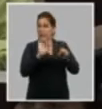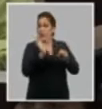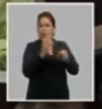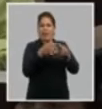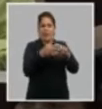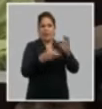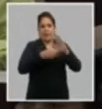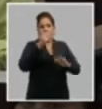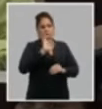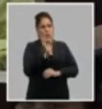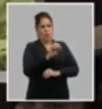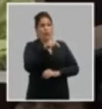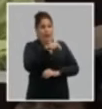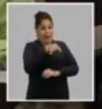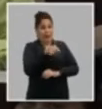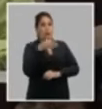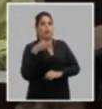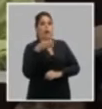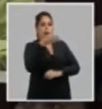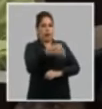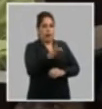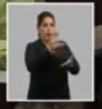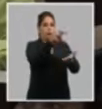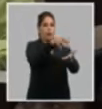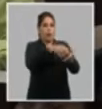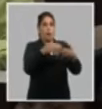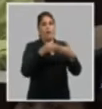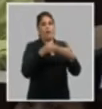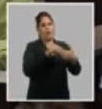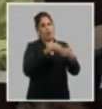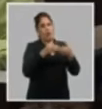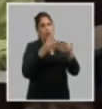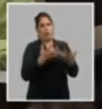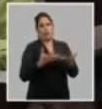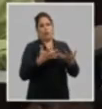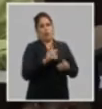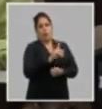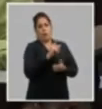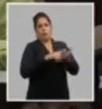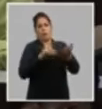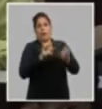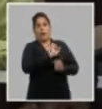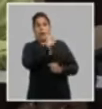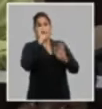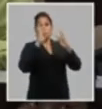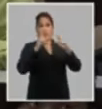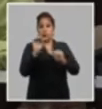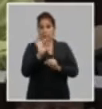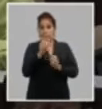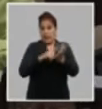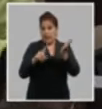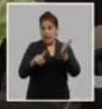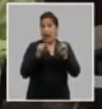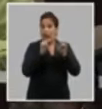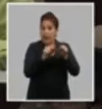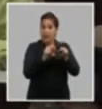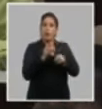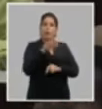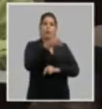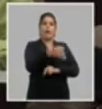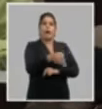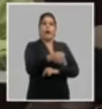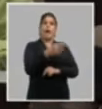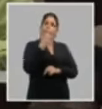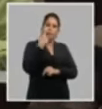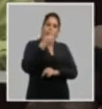consolidado por lo tanto en ese centro donde aún es débil esa influencia donde aún no se logran los resultados del trabajo del partido hay que ir